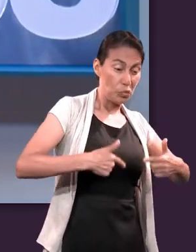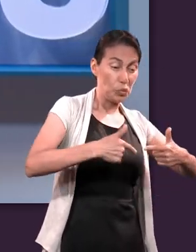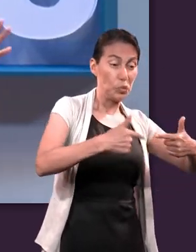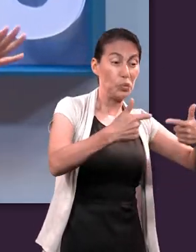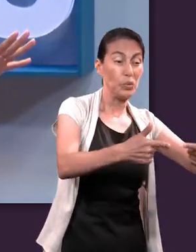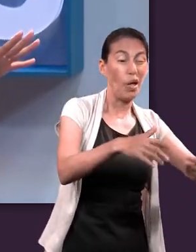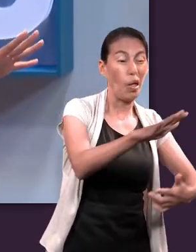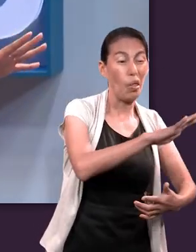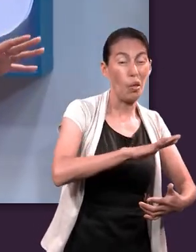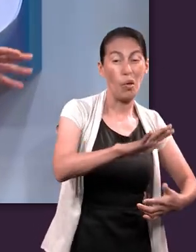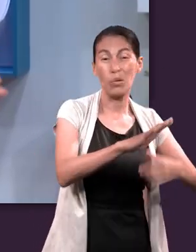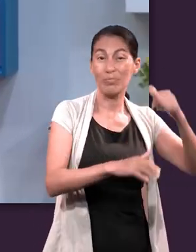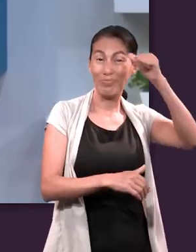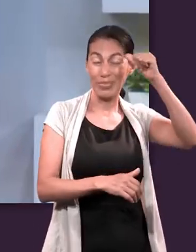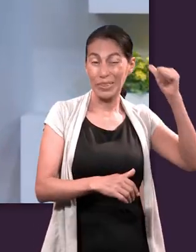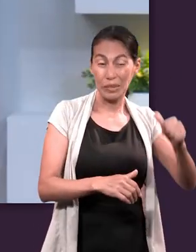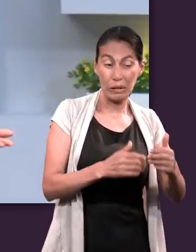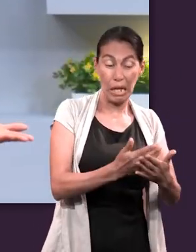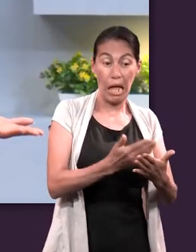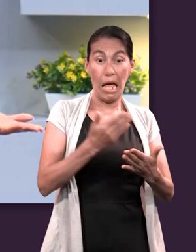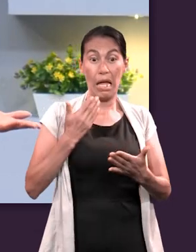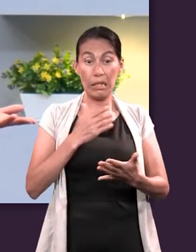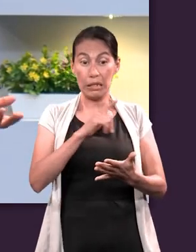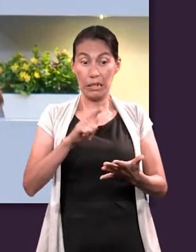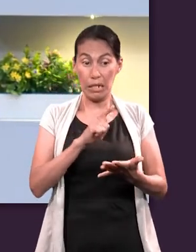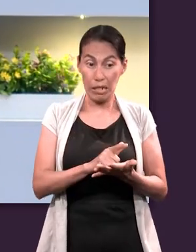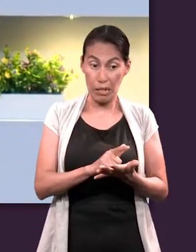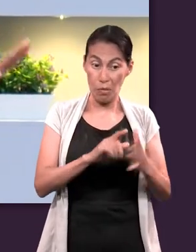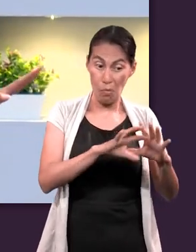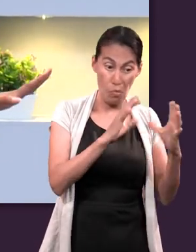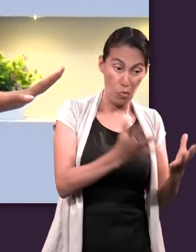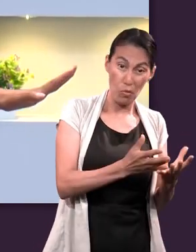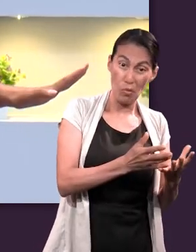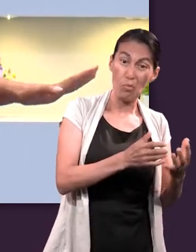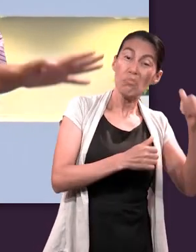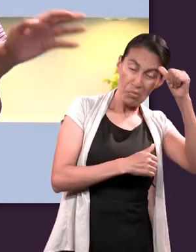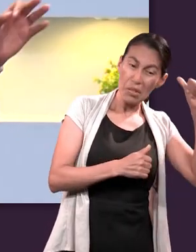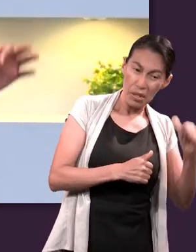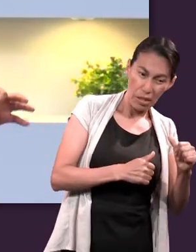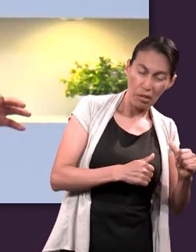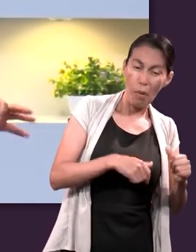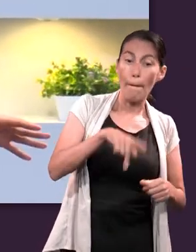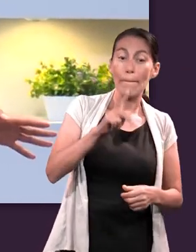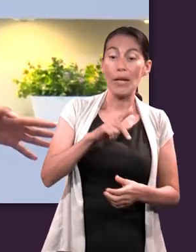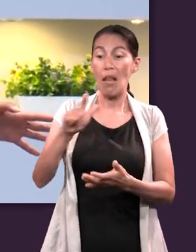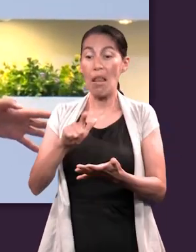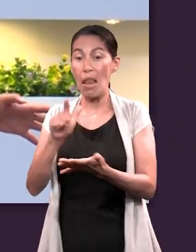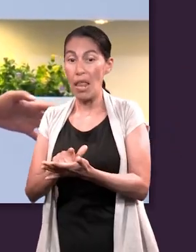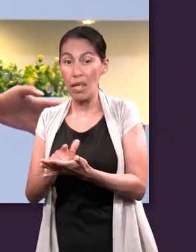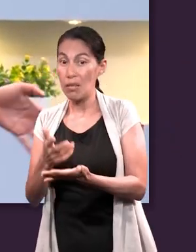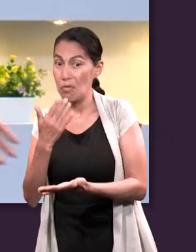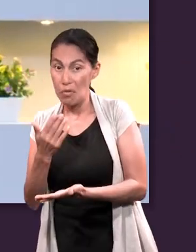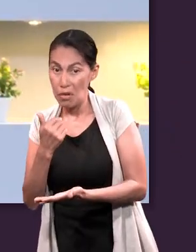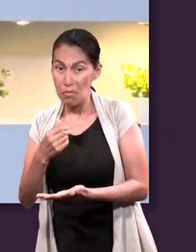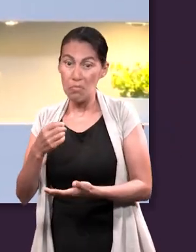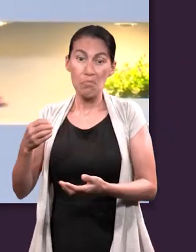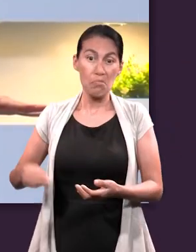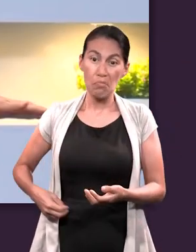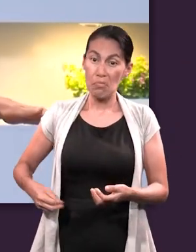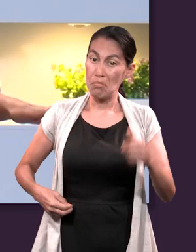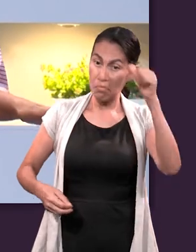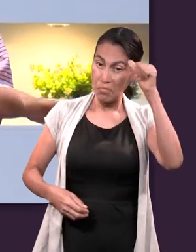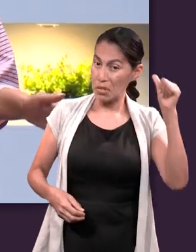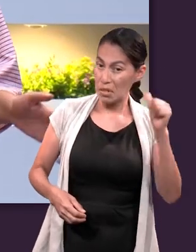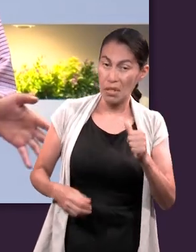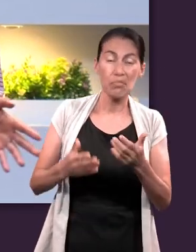todos los hombres, por cuanto todos pecaron. Pues antes de la ley, había pecado en el mundo, pero donde no